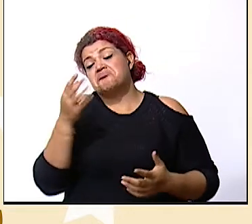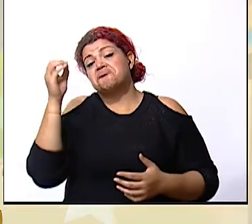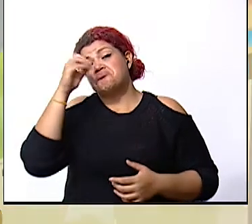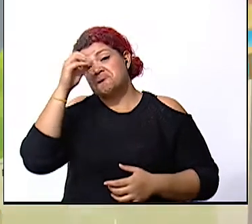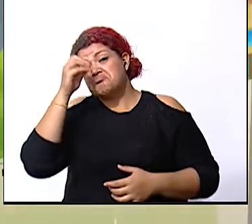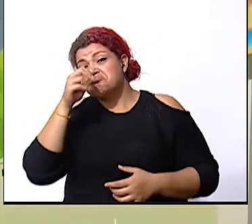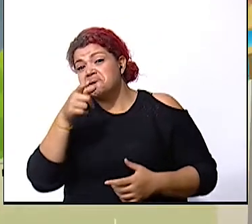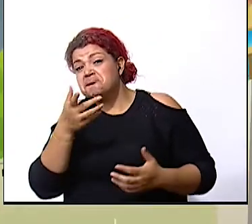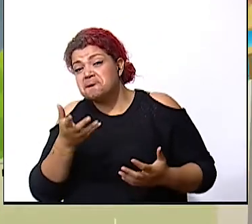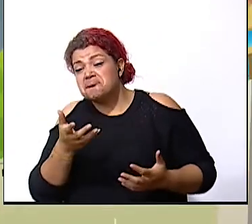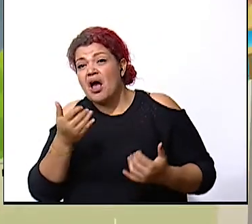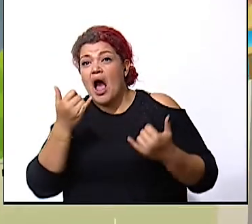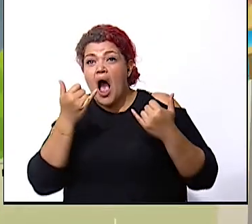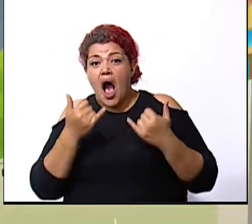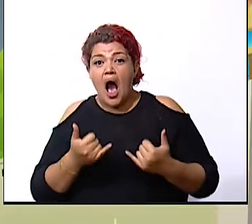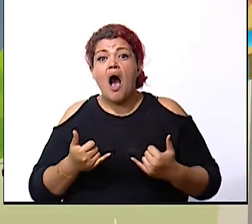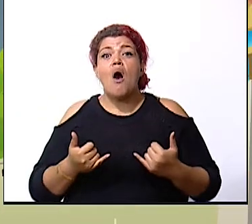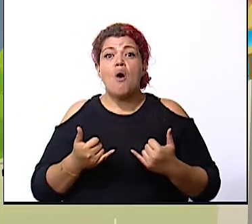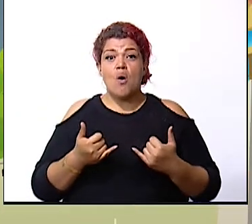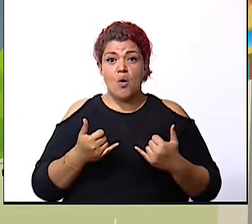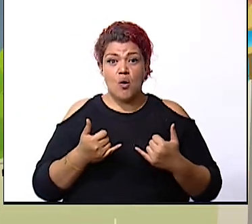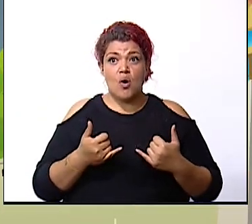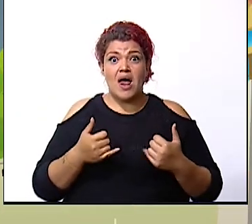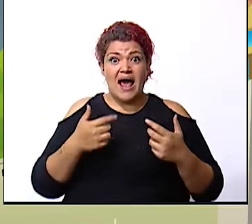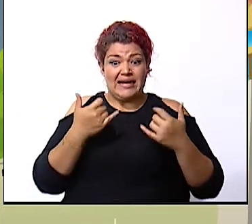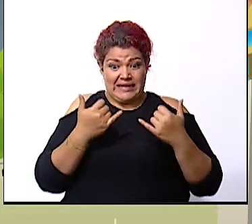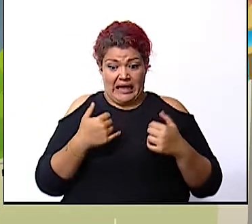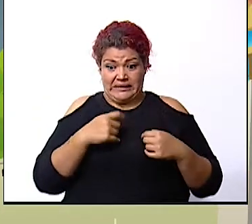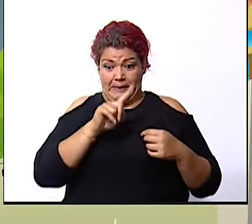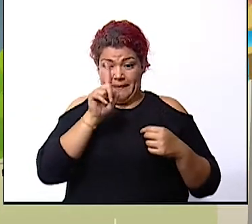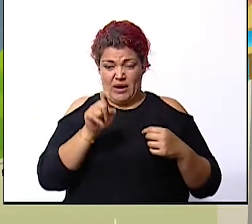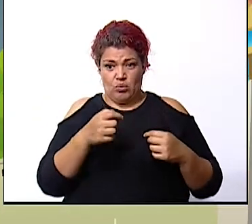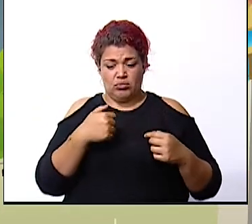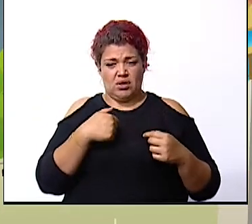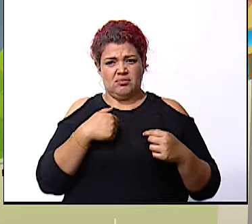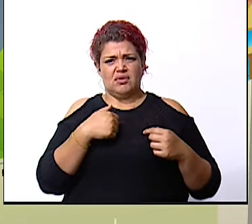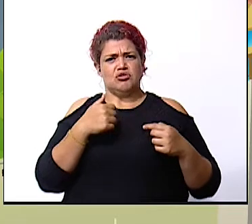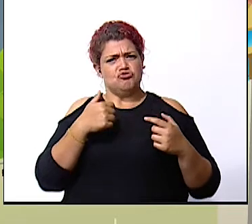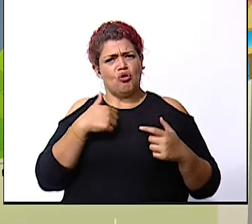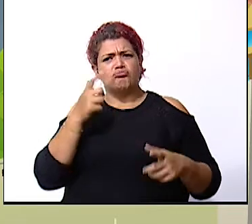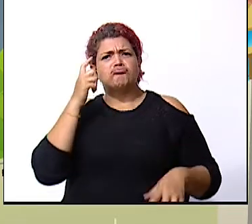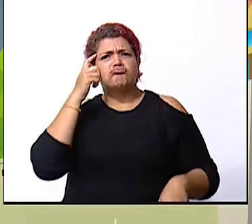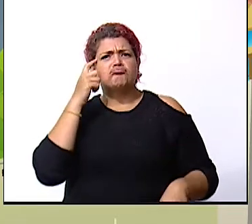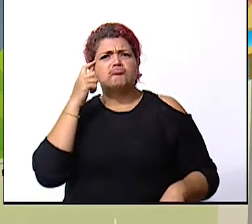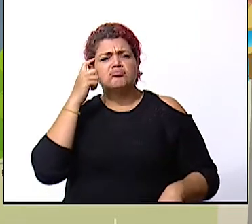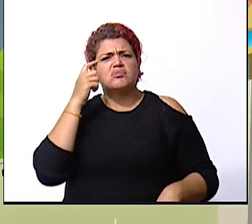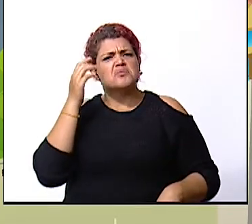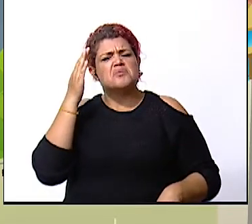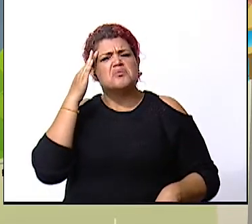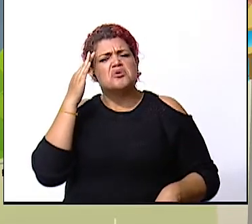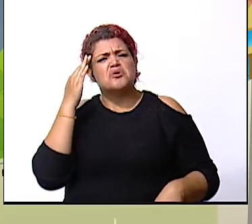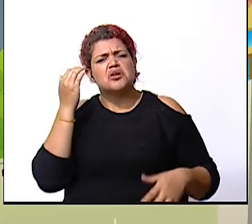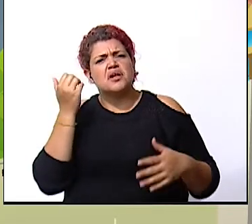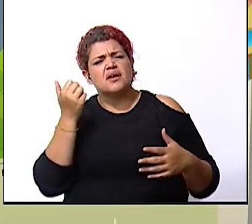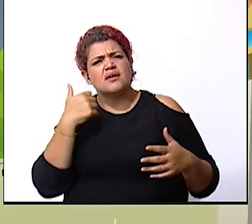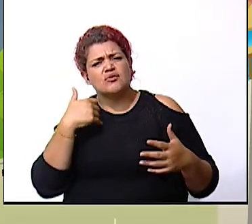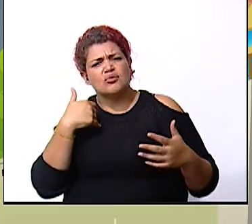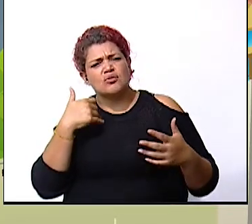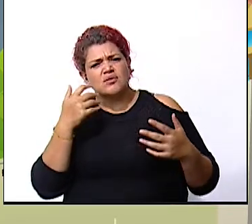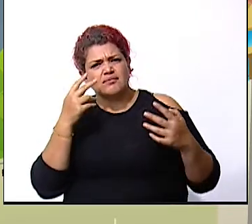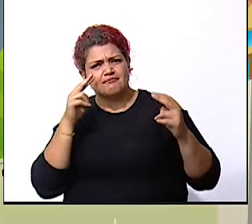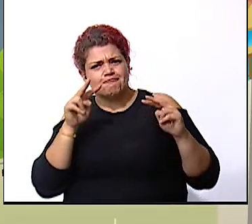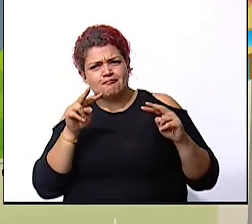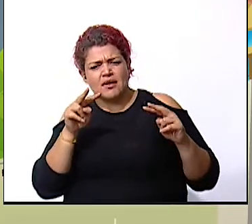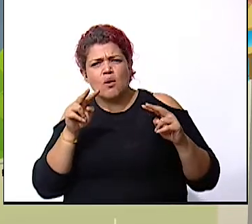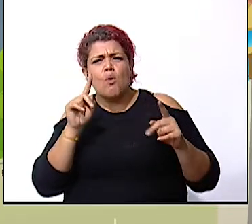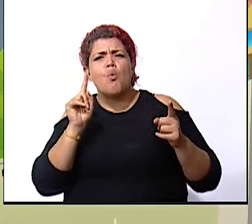entonces ahora que ya tenemos esa pregunta vamos a ir analizando porque vamos a ver cuál es